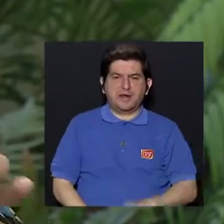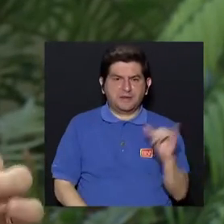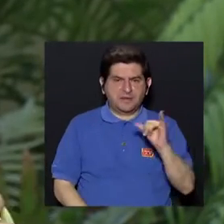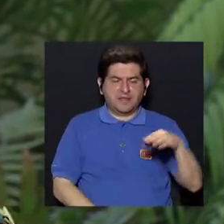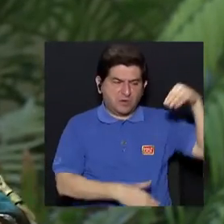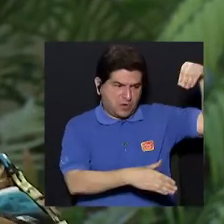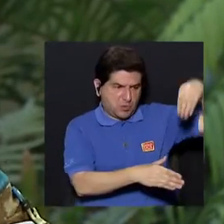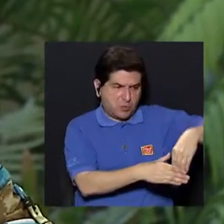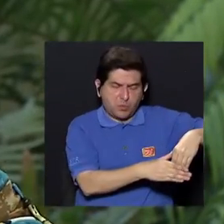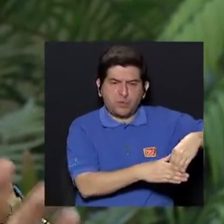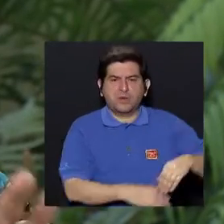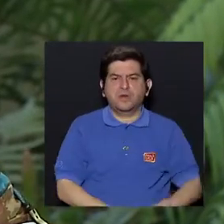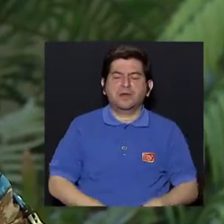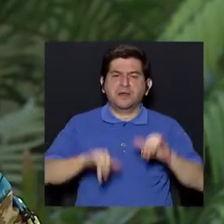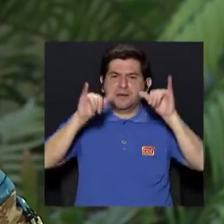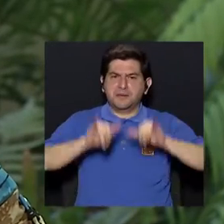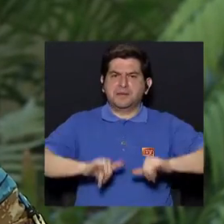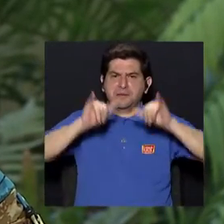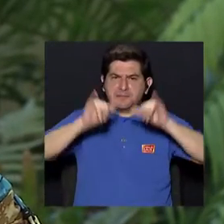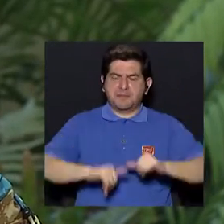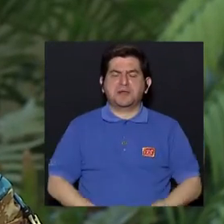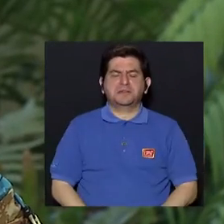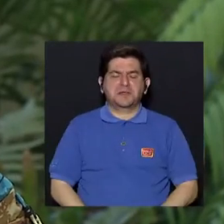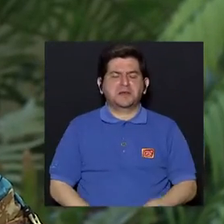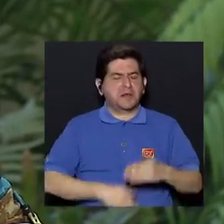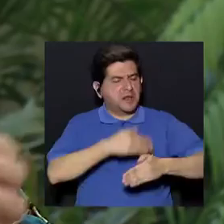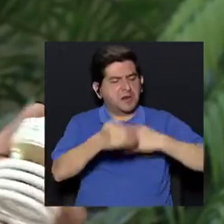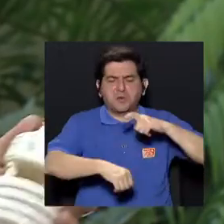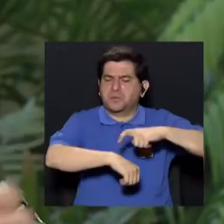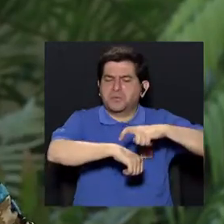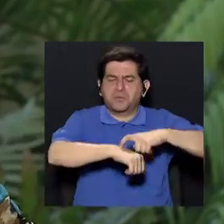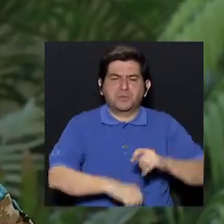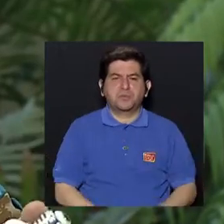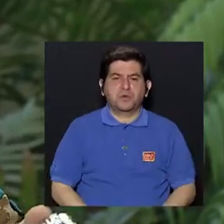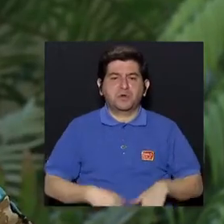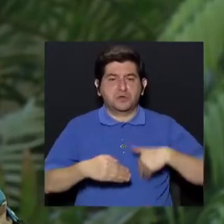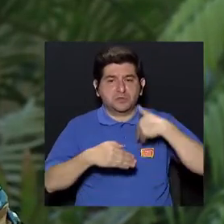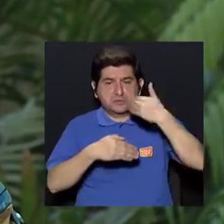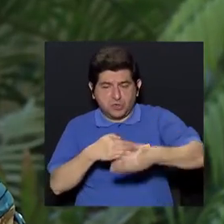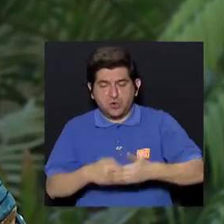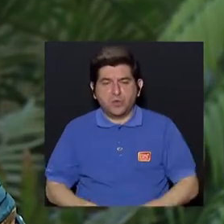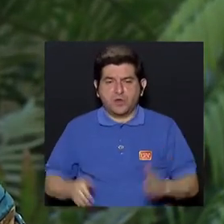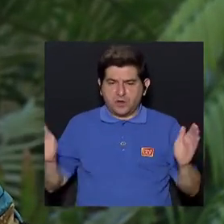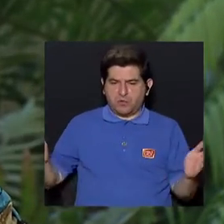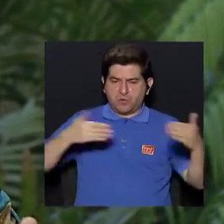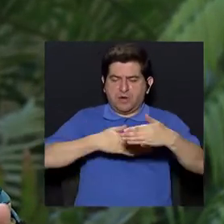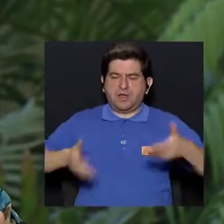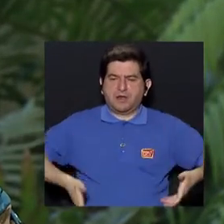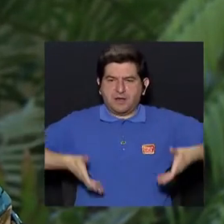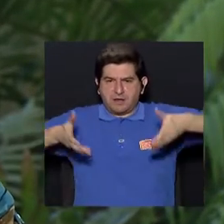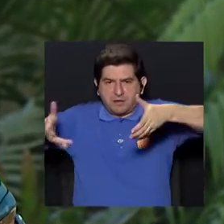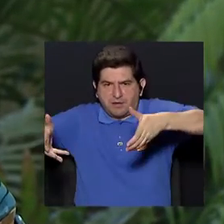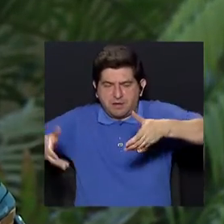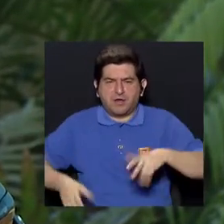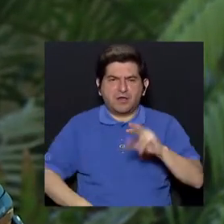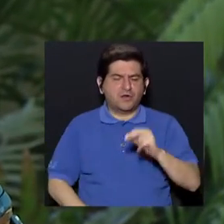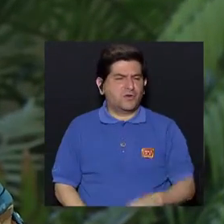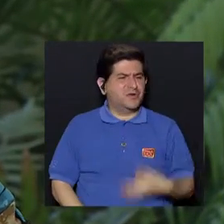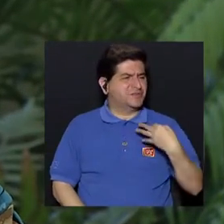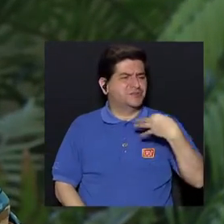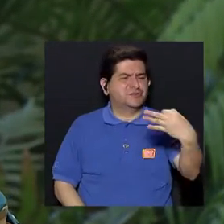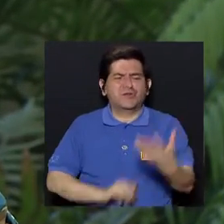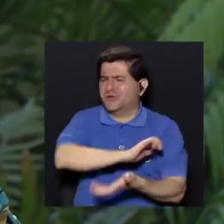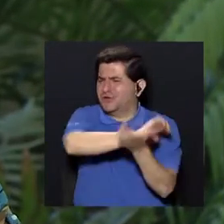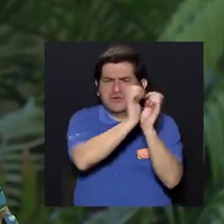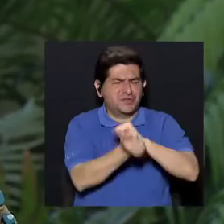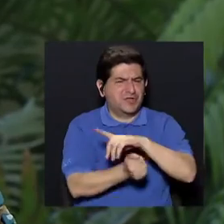ponerlo en una caja y tenerlo almacenado por un X tiempo y ya llevamos un paquetito más grande, ¿verdad? Esto no es que lo estamos cambiando a diario